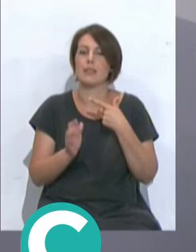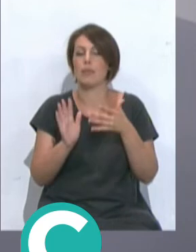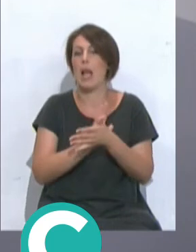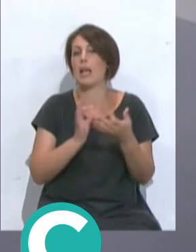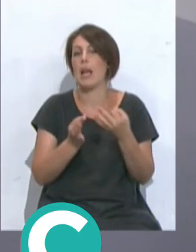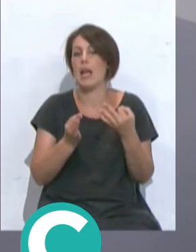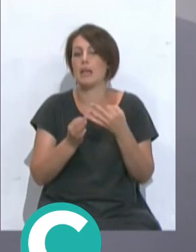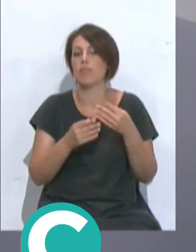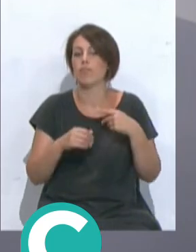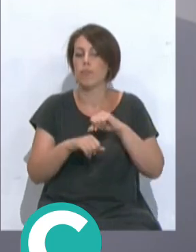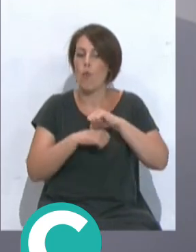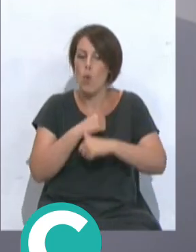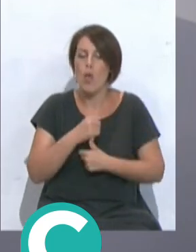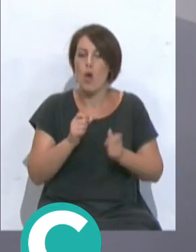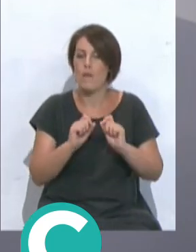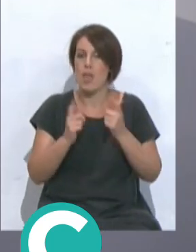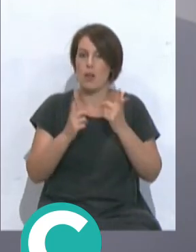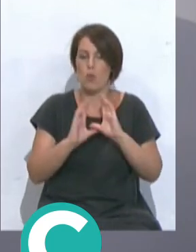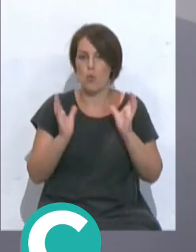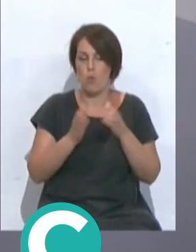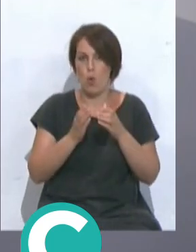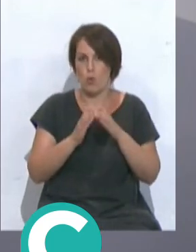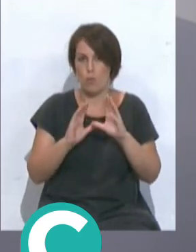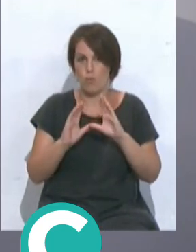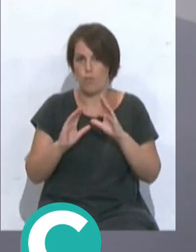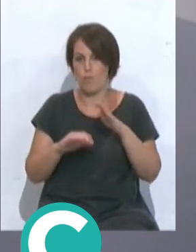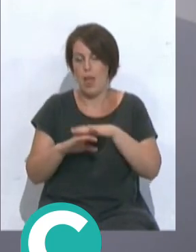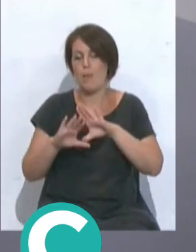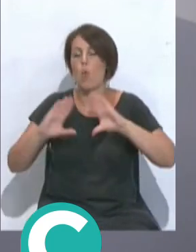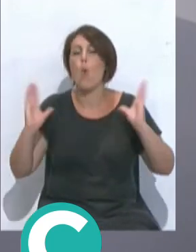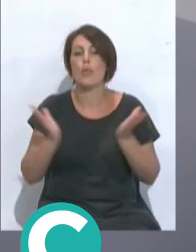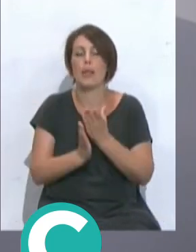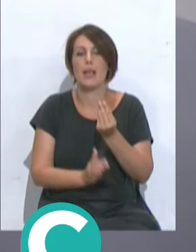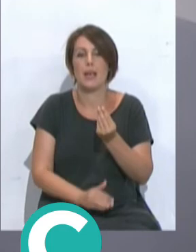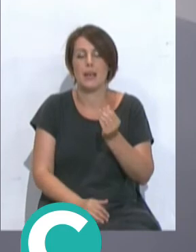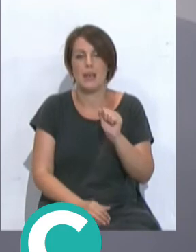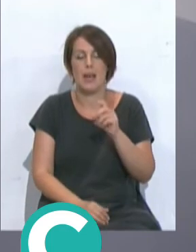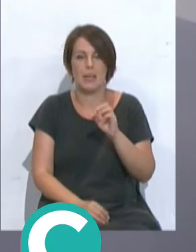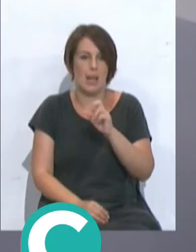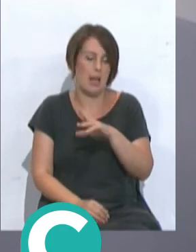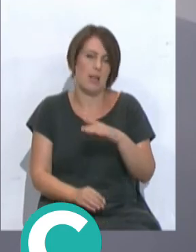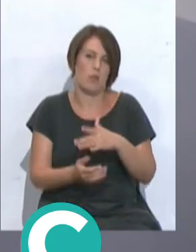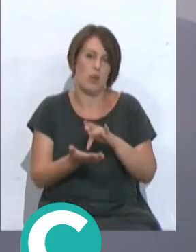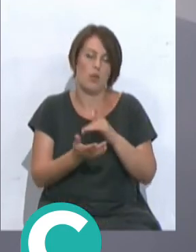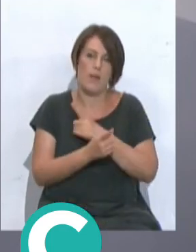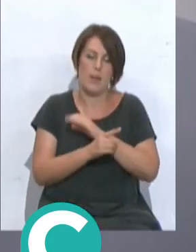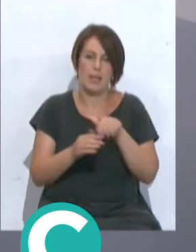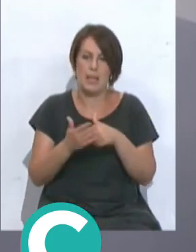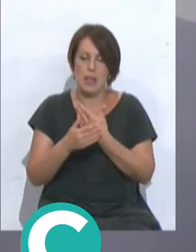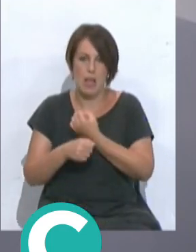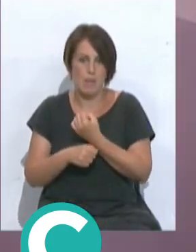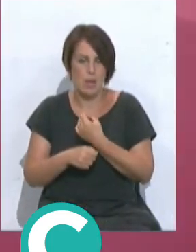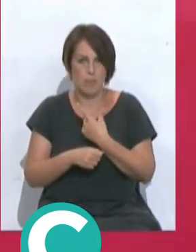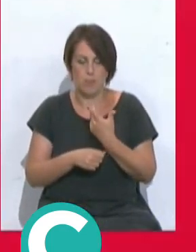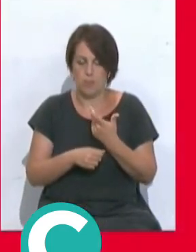significado la configuración definitiva de los grupos del Mundial de Qatar que se va a celebrar de noviembre a diciembre que va a ser